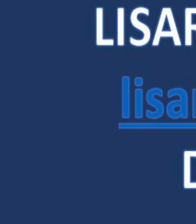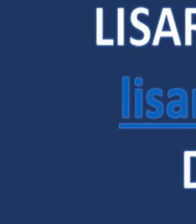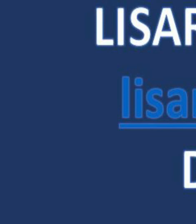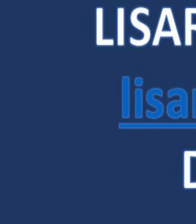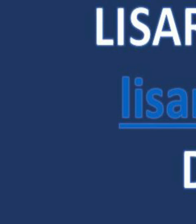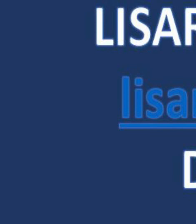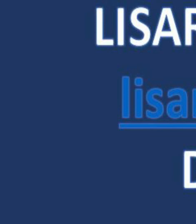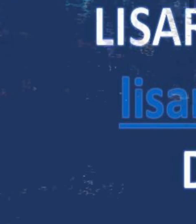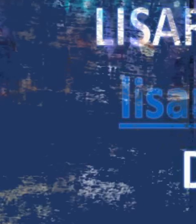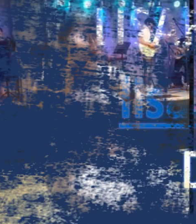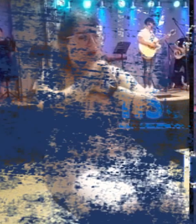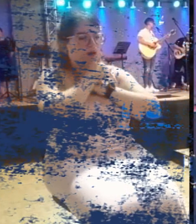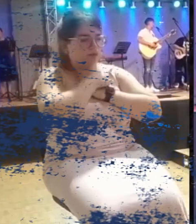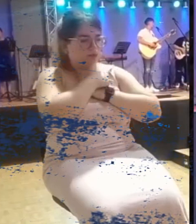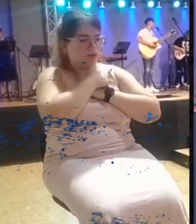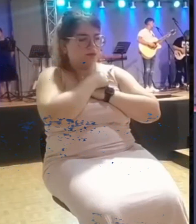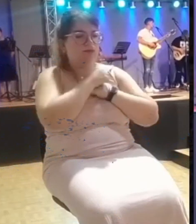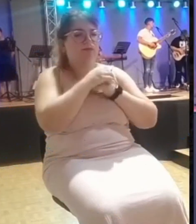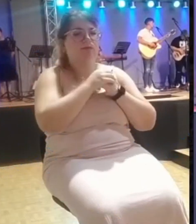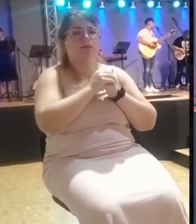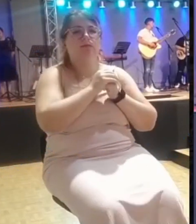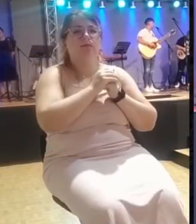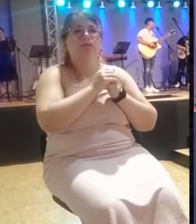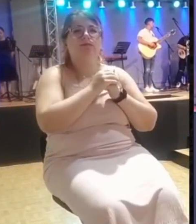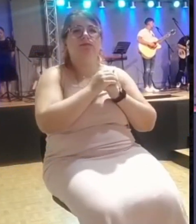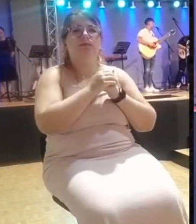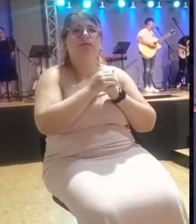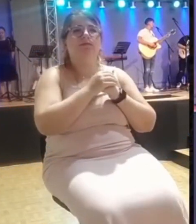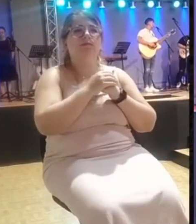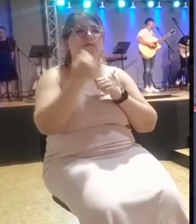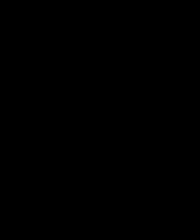por tu amor. Mientras que estamos así cantando y adorando, te pido en el nombre nombre de Dios. y adorando,